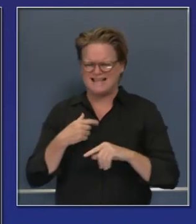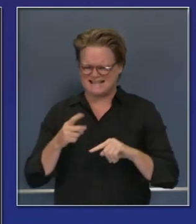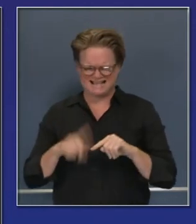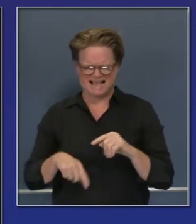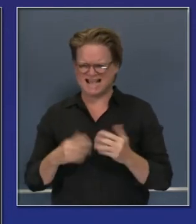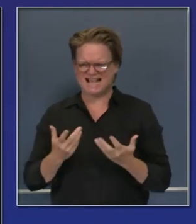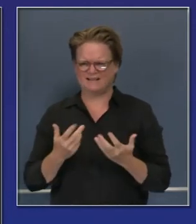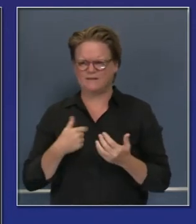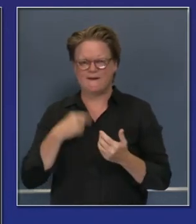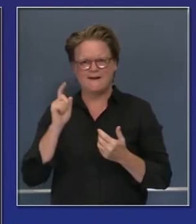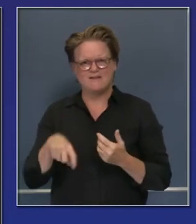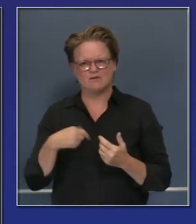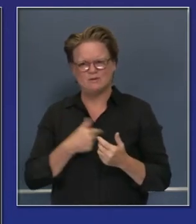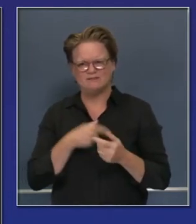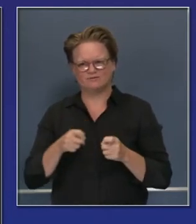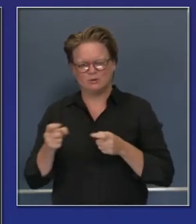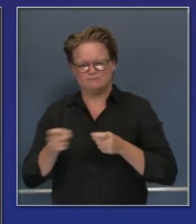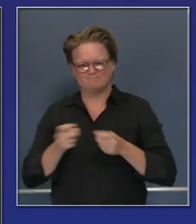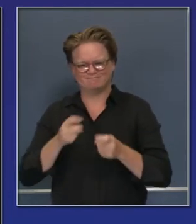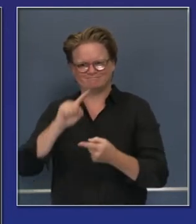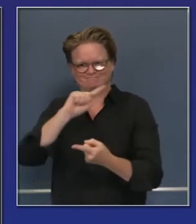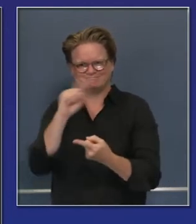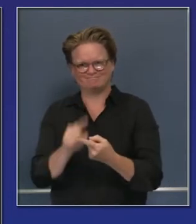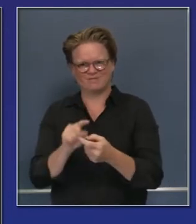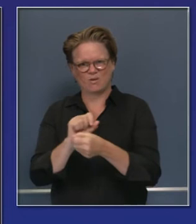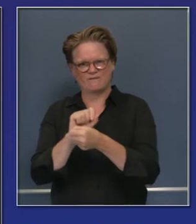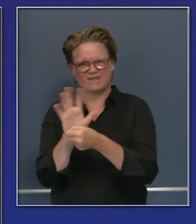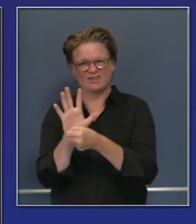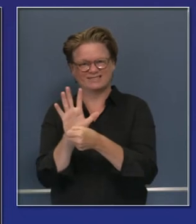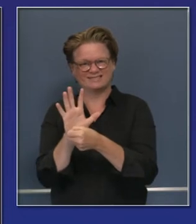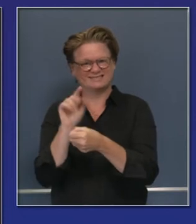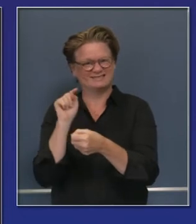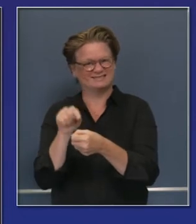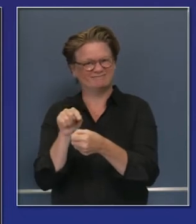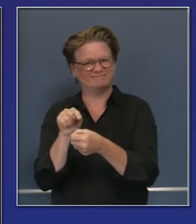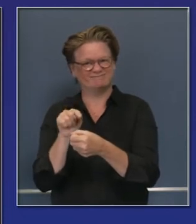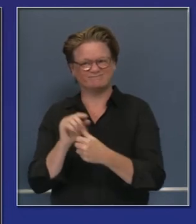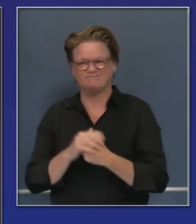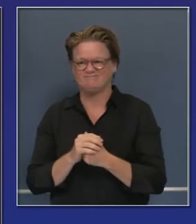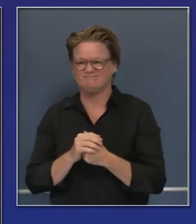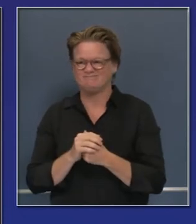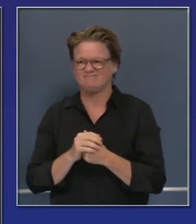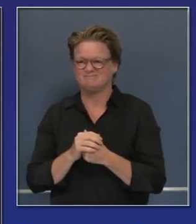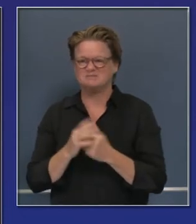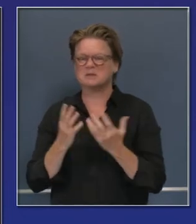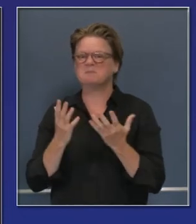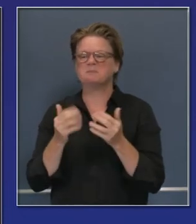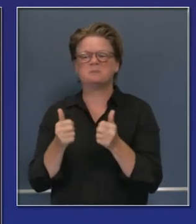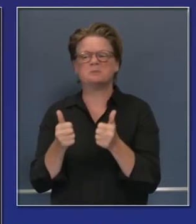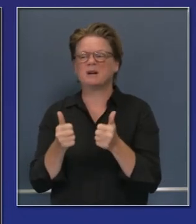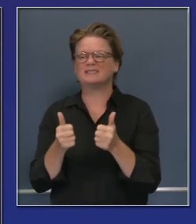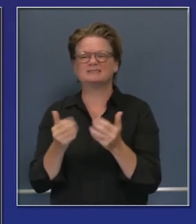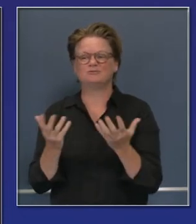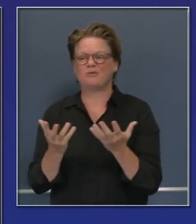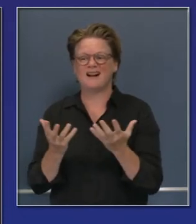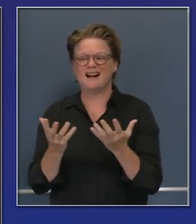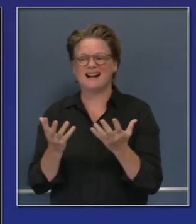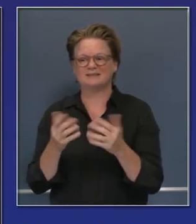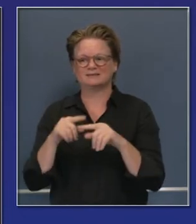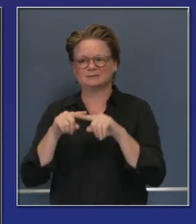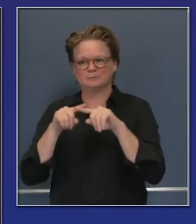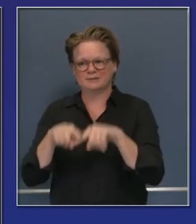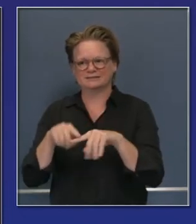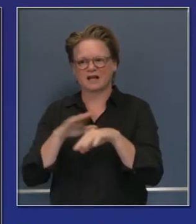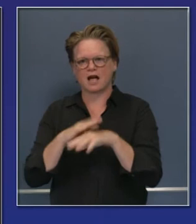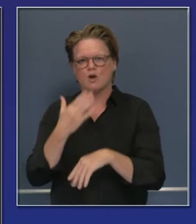que contener esta pandemia. Y para hacer eso, tenemos que tener pruebas diagnósticas confiables. Nuestro